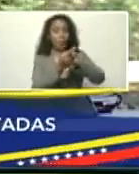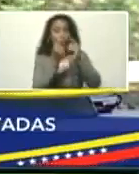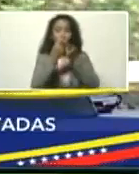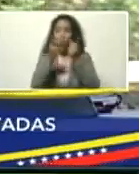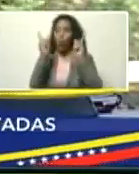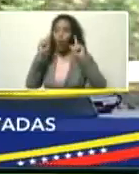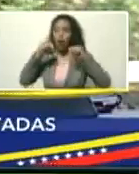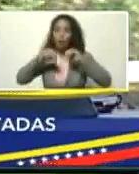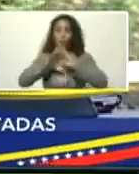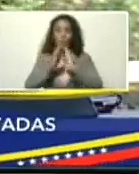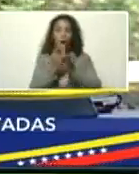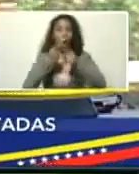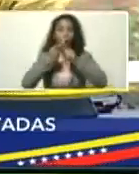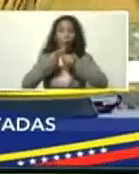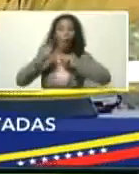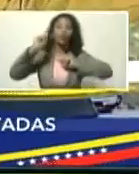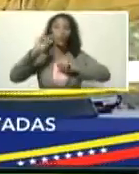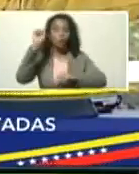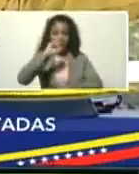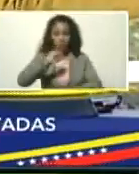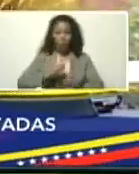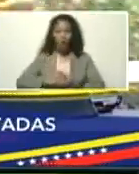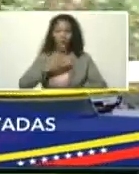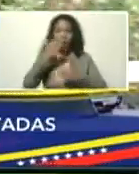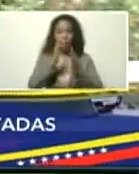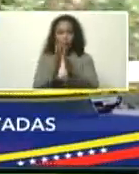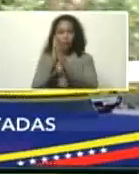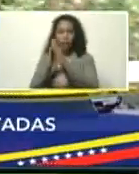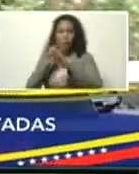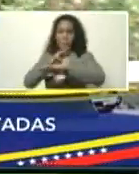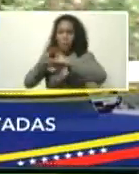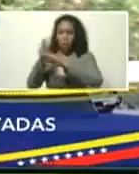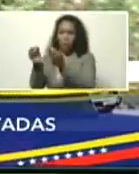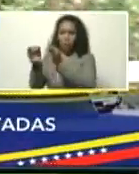que otro mundo es posible. Por favor, ministro, adelante.